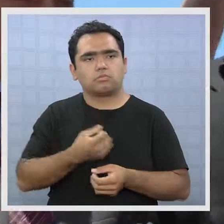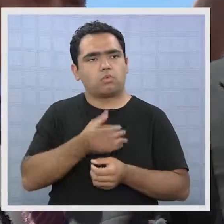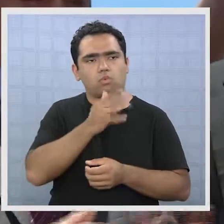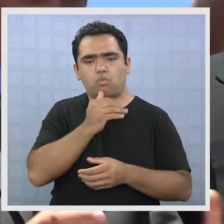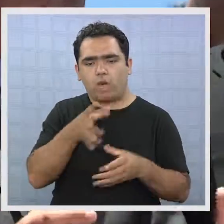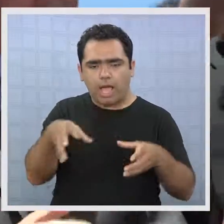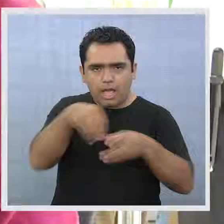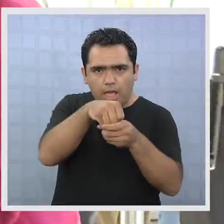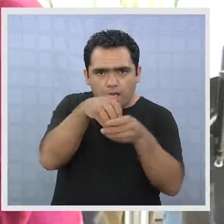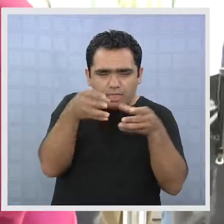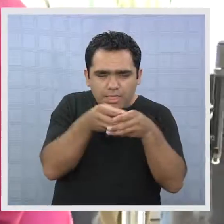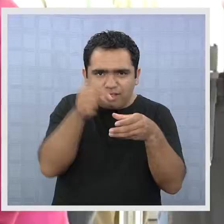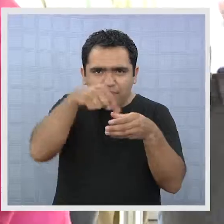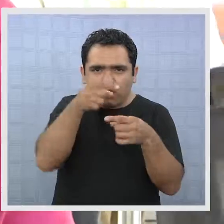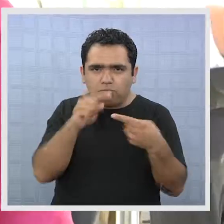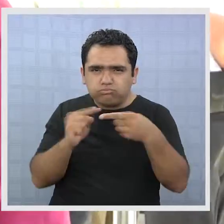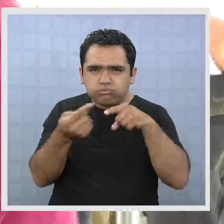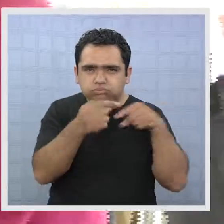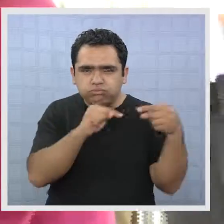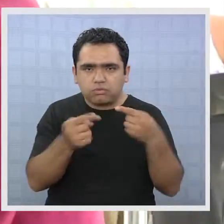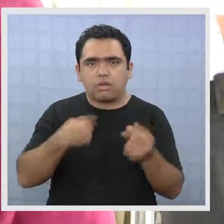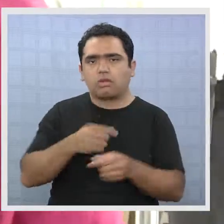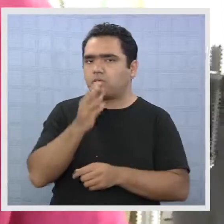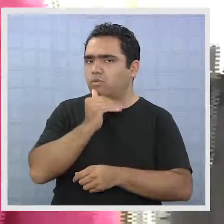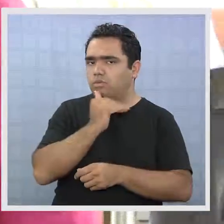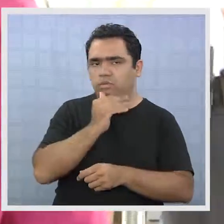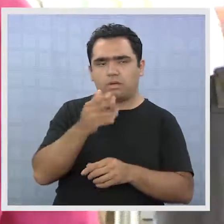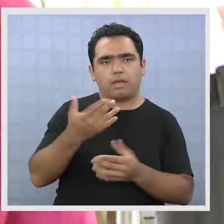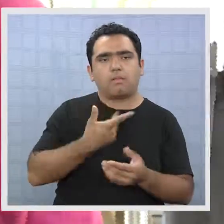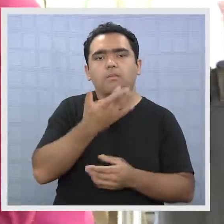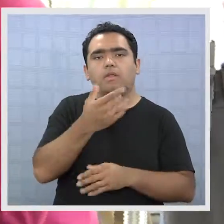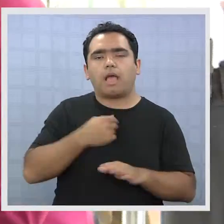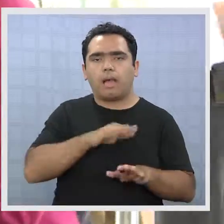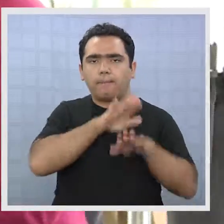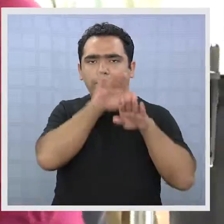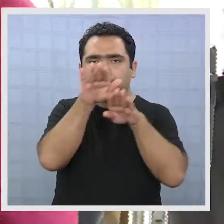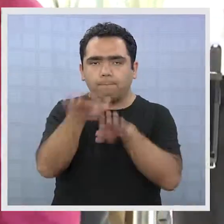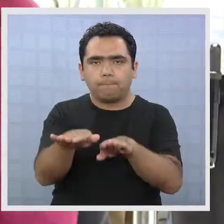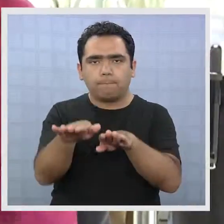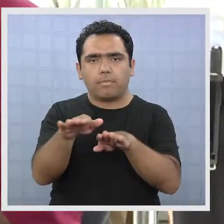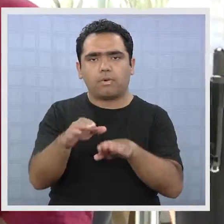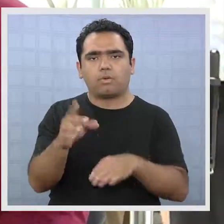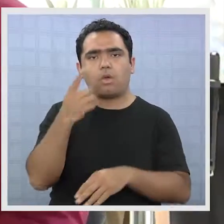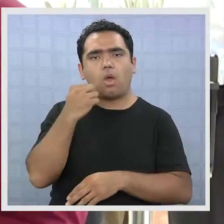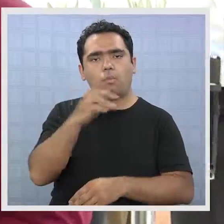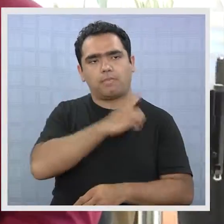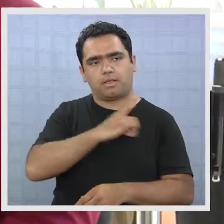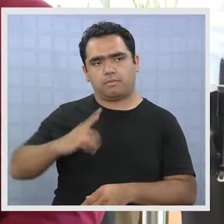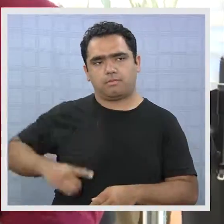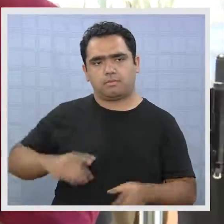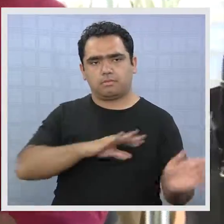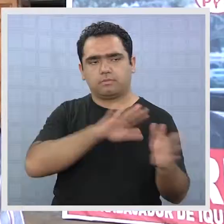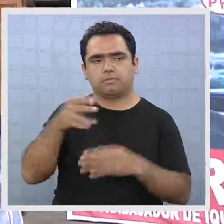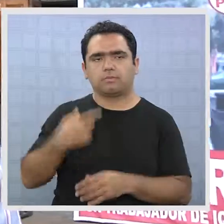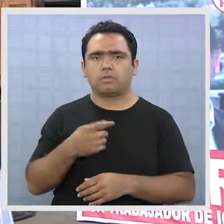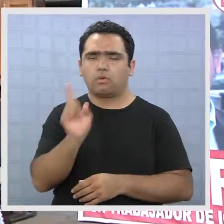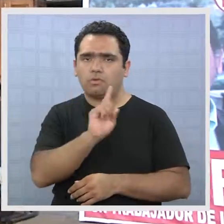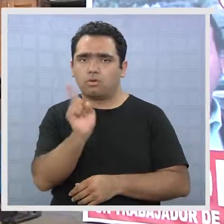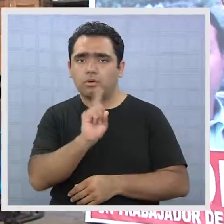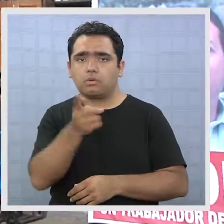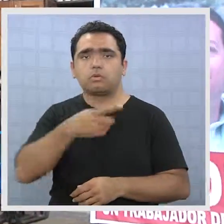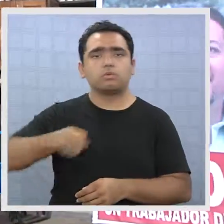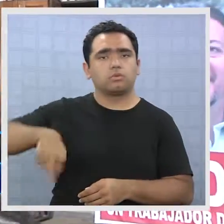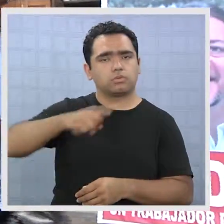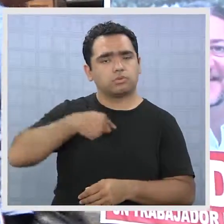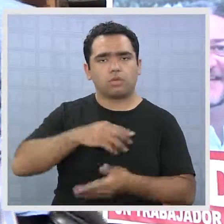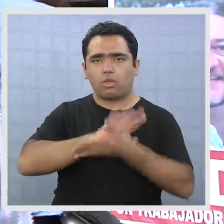que haya conflictos internos en la colectividad por el apoyo a la candidatura del funcionario y dirigente aduanero. Por el contrario,